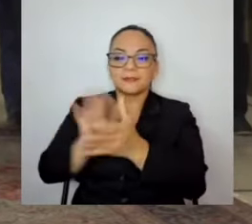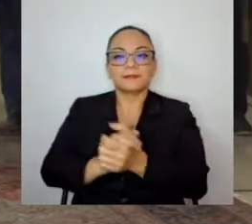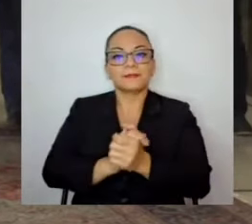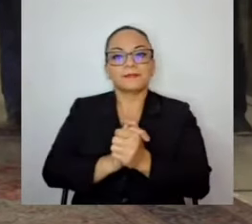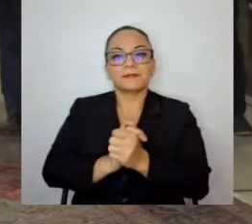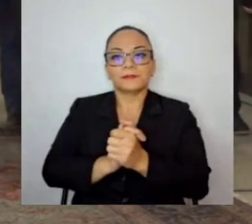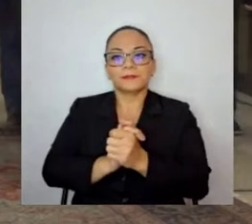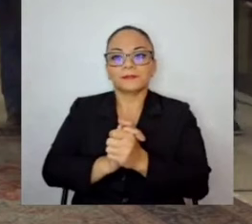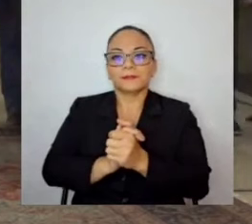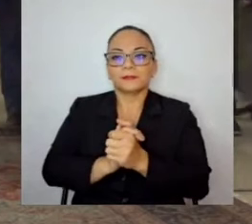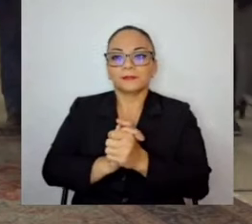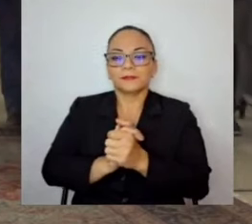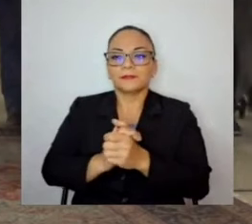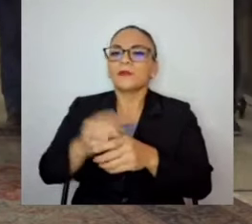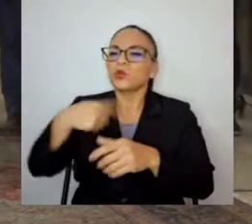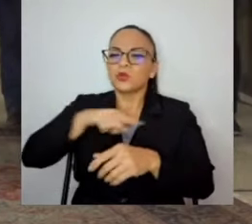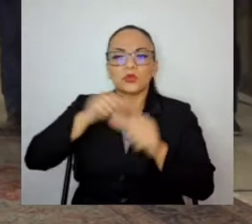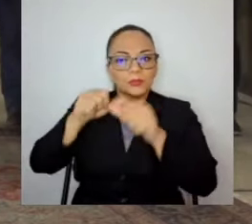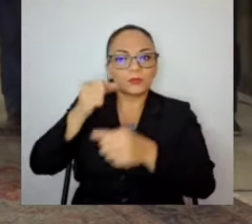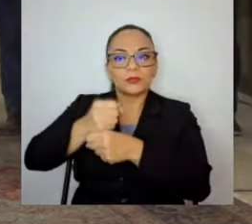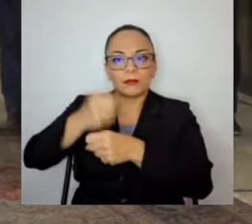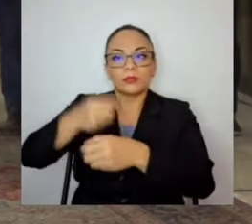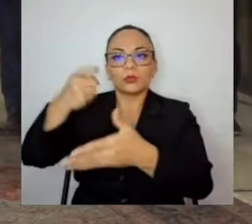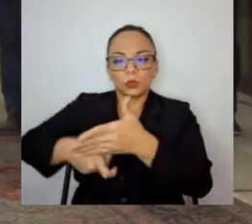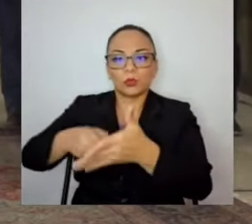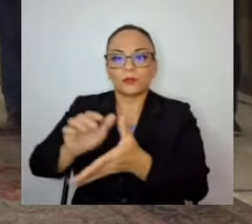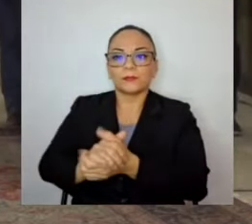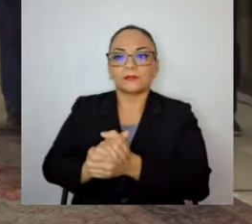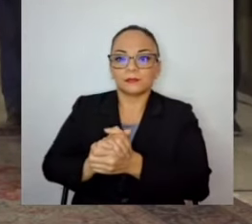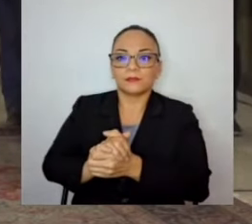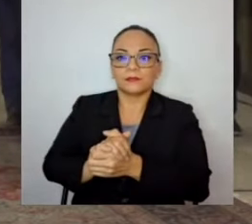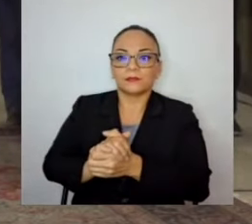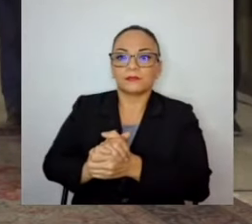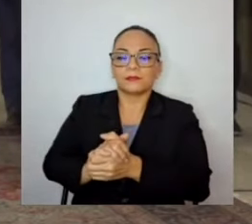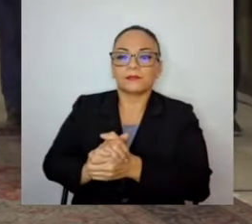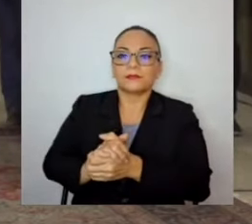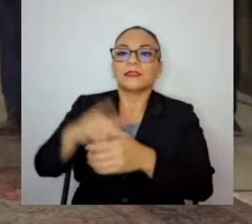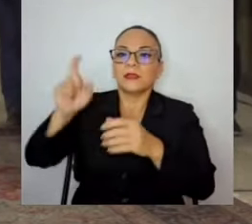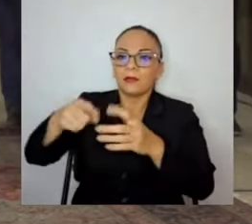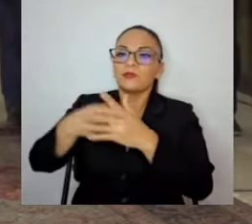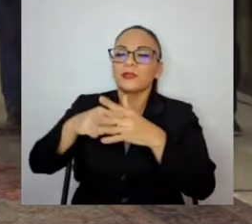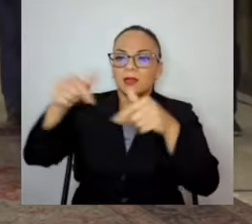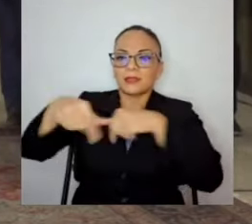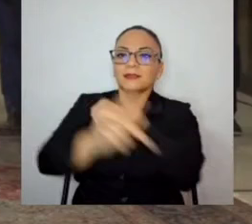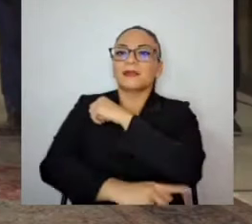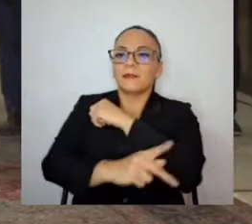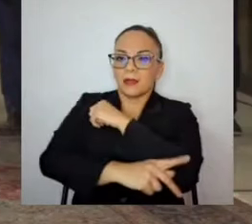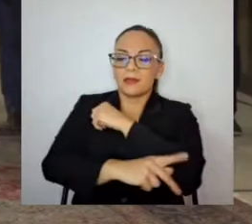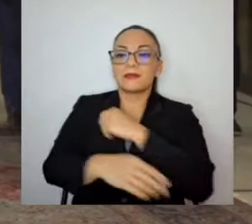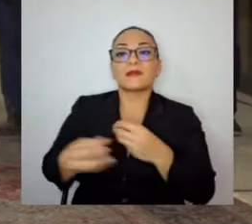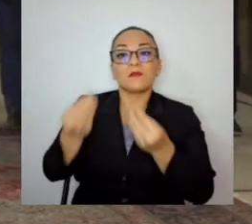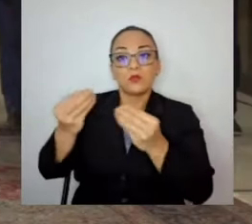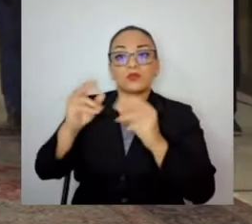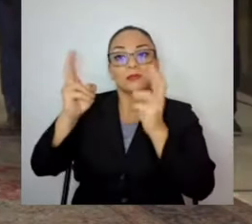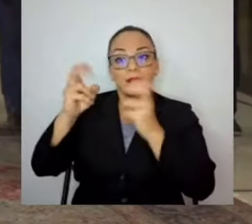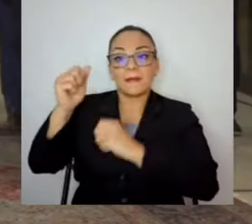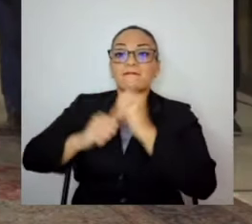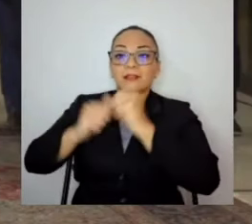trabajando duro, hay que arreglar este país y es mucha la obra de infraestructura que hay que arreglar,